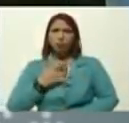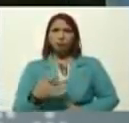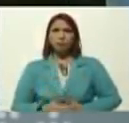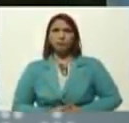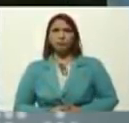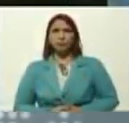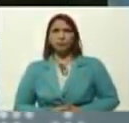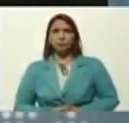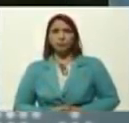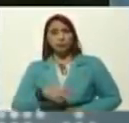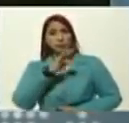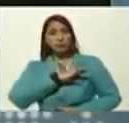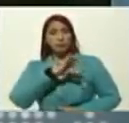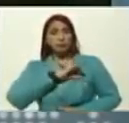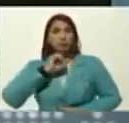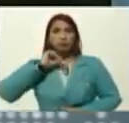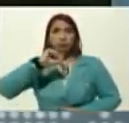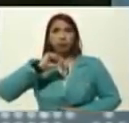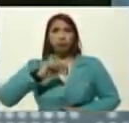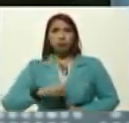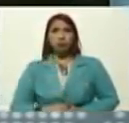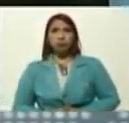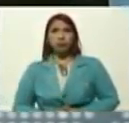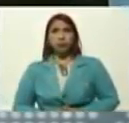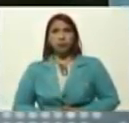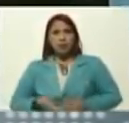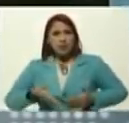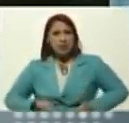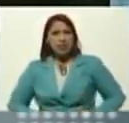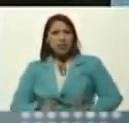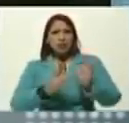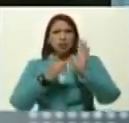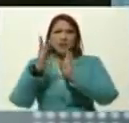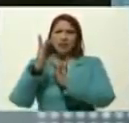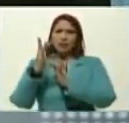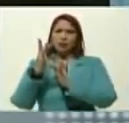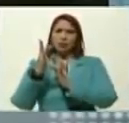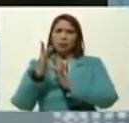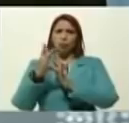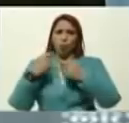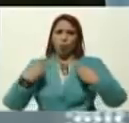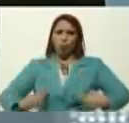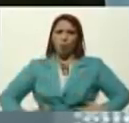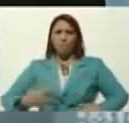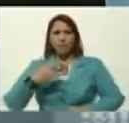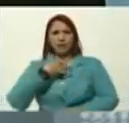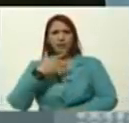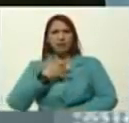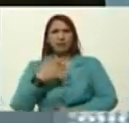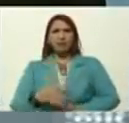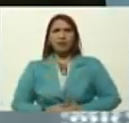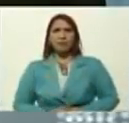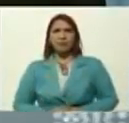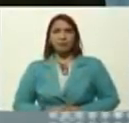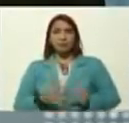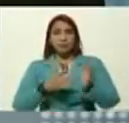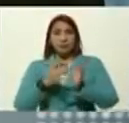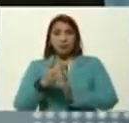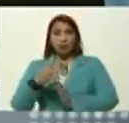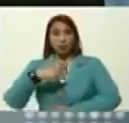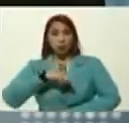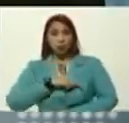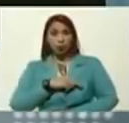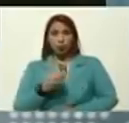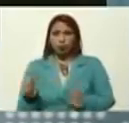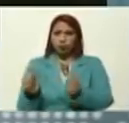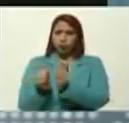los socialistas, los hijos de Cristo, redentor, los humanistas, cristianos, somos los que hemos estado a